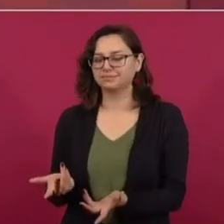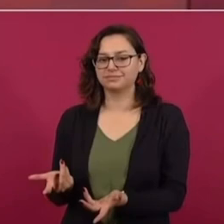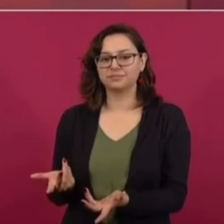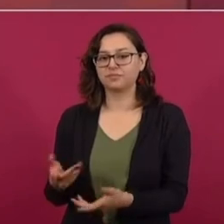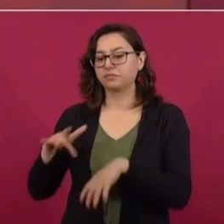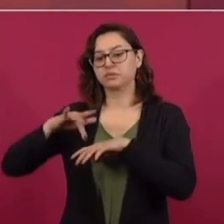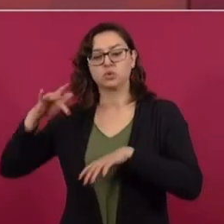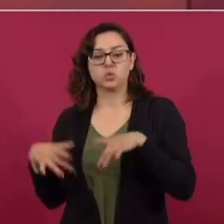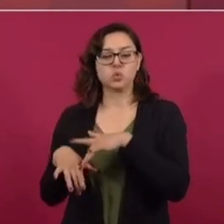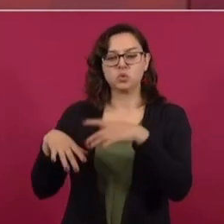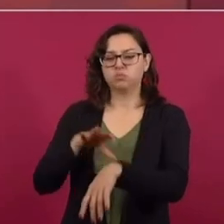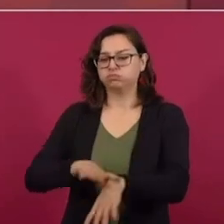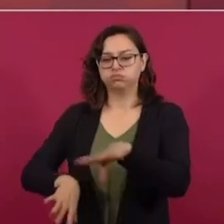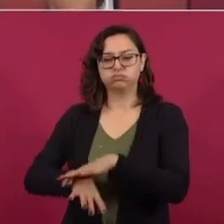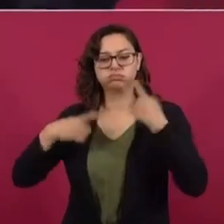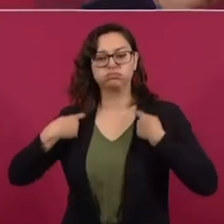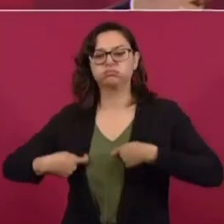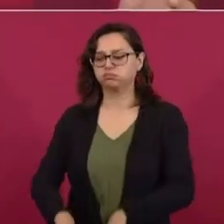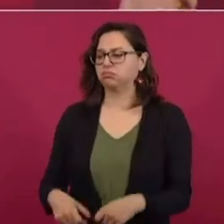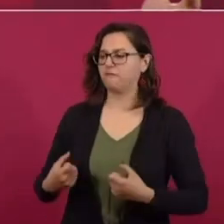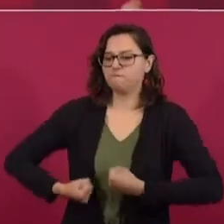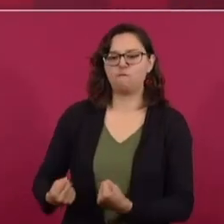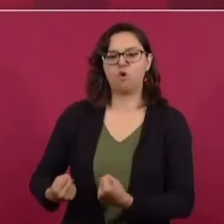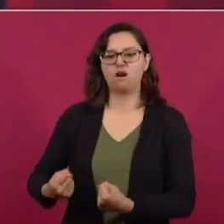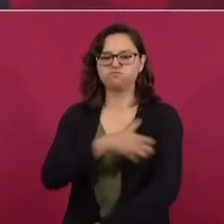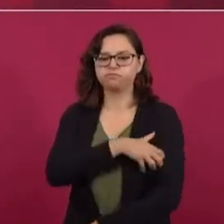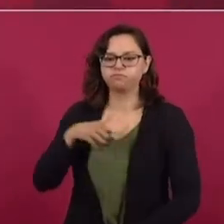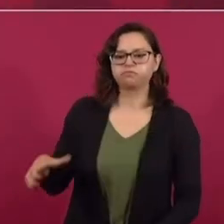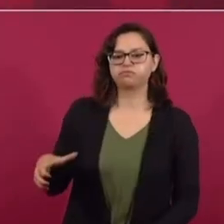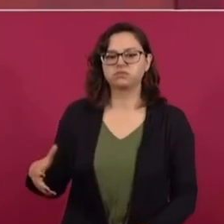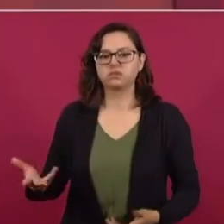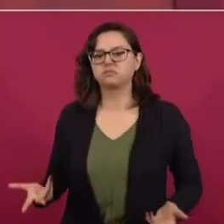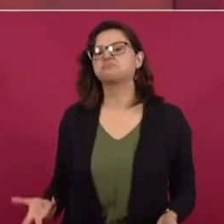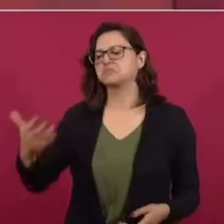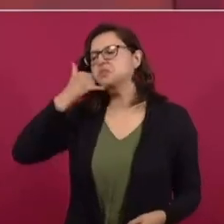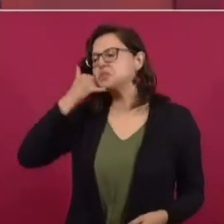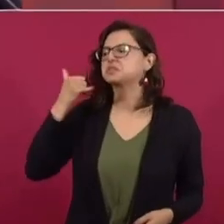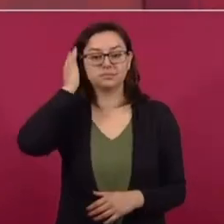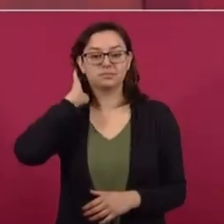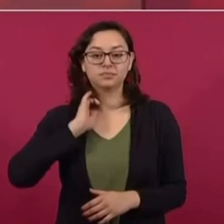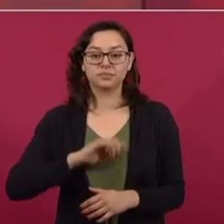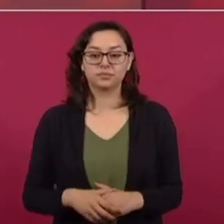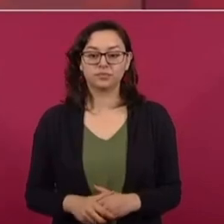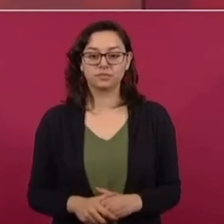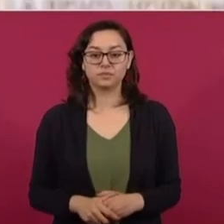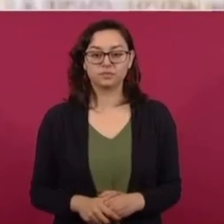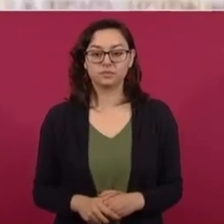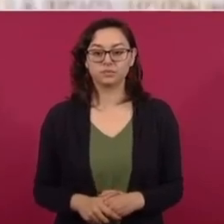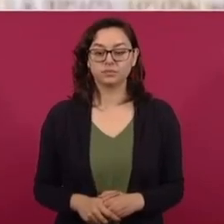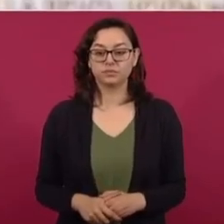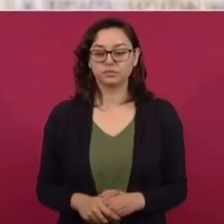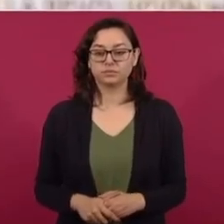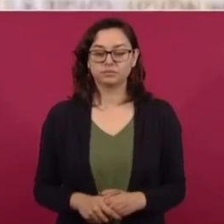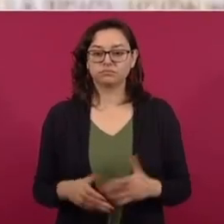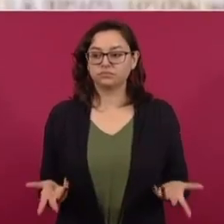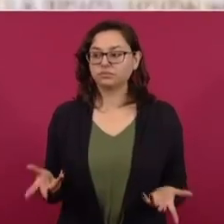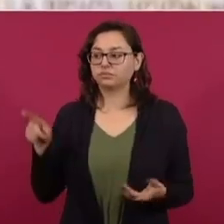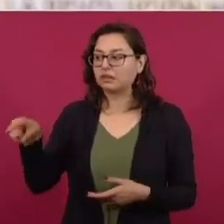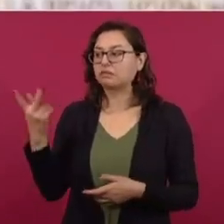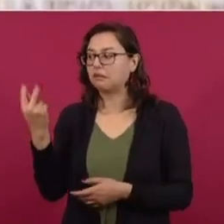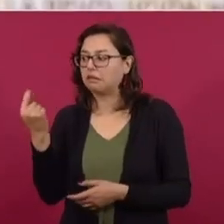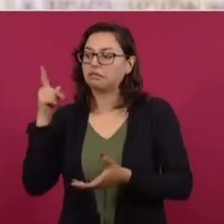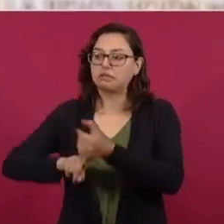el de las alhajas, el del poder. Háblenle al general. Y van creando